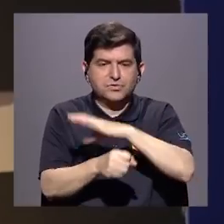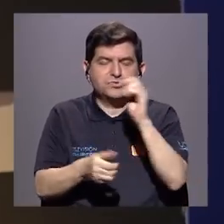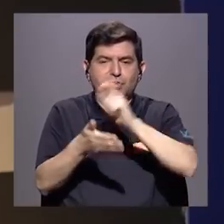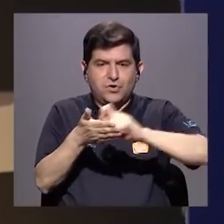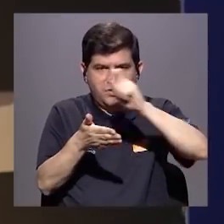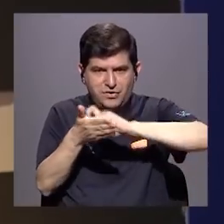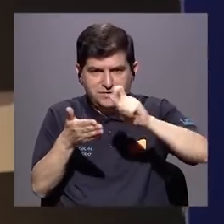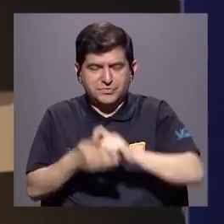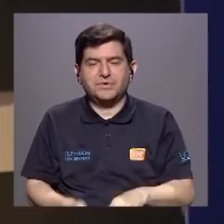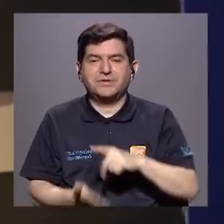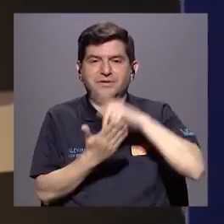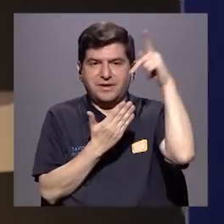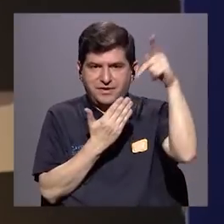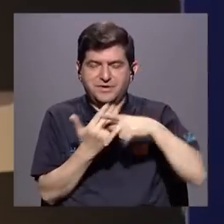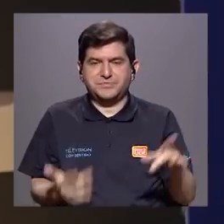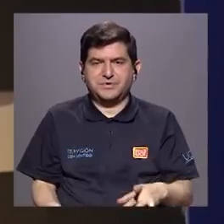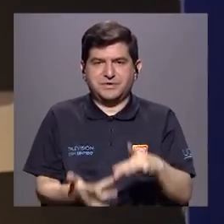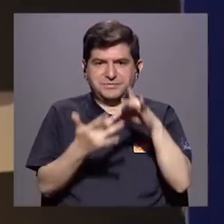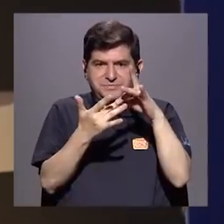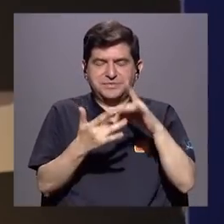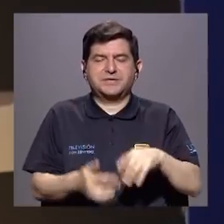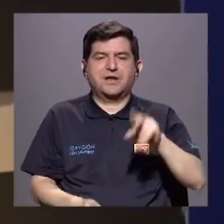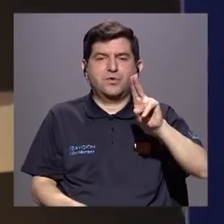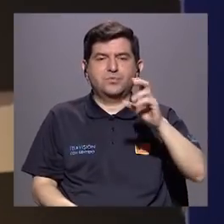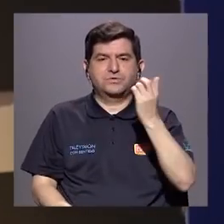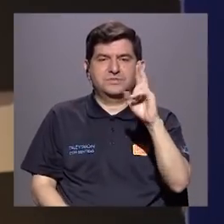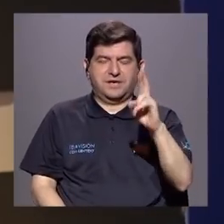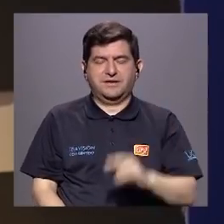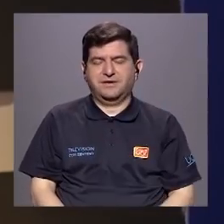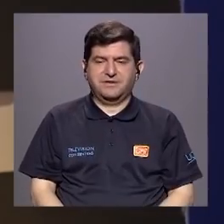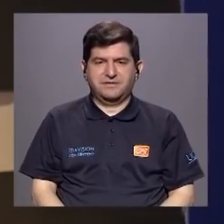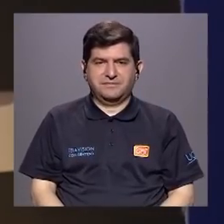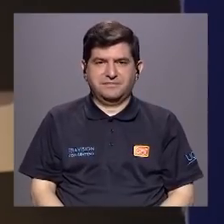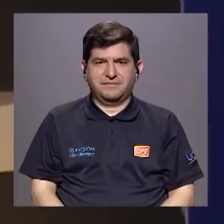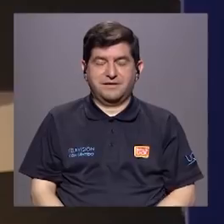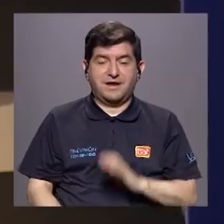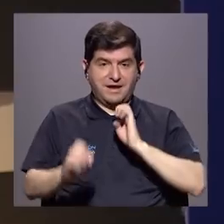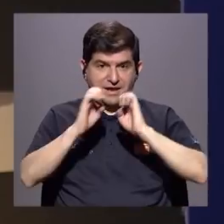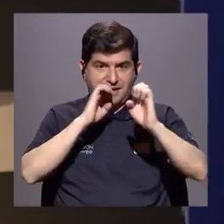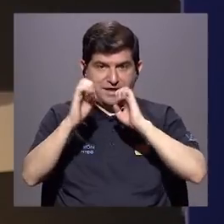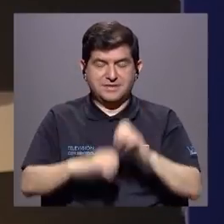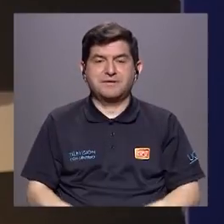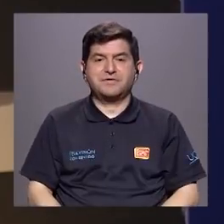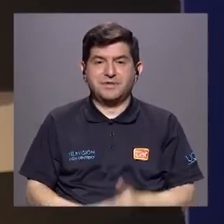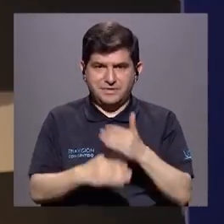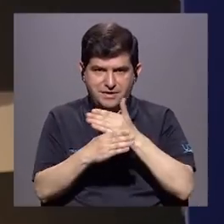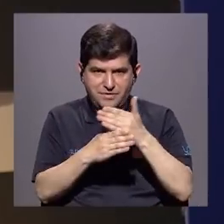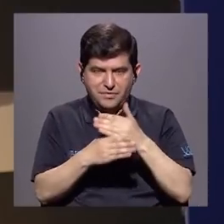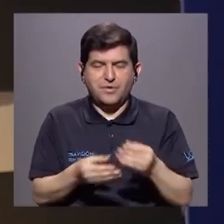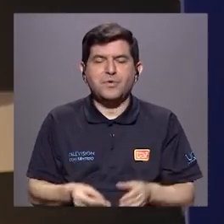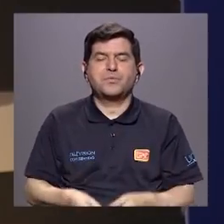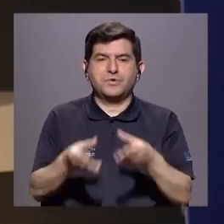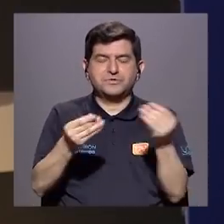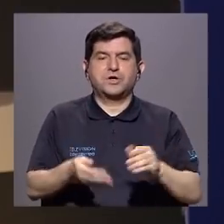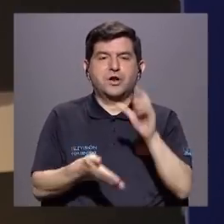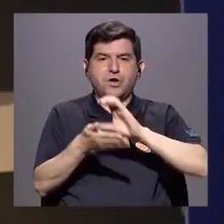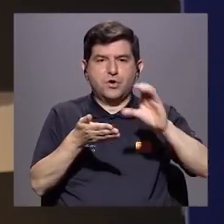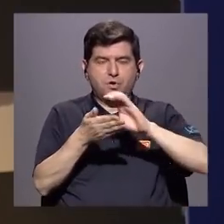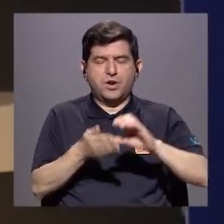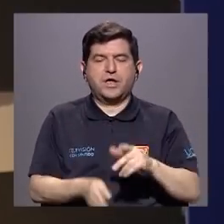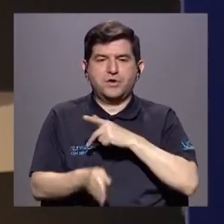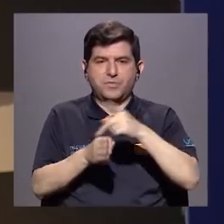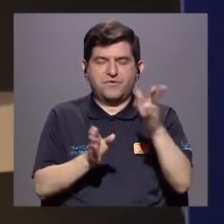acoso escolar en este programa Especiales UCR. Específicamente, esta entrevista fue coproducida por el Colegio de